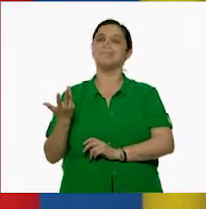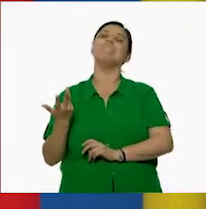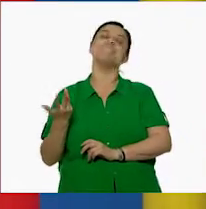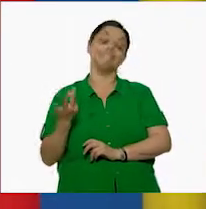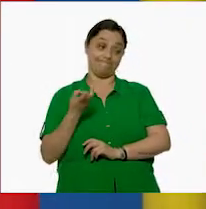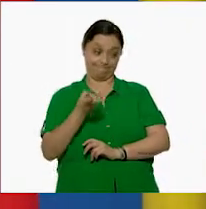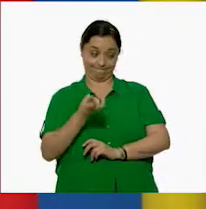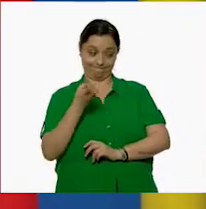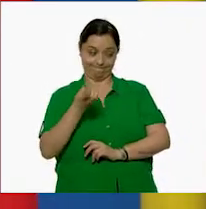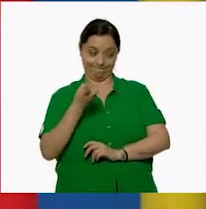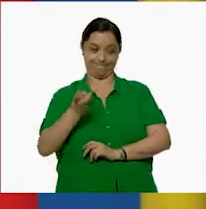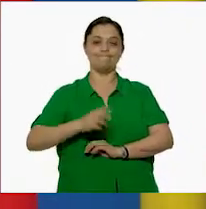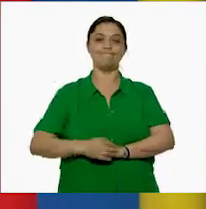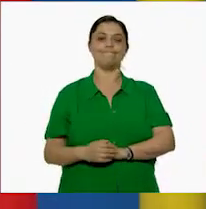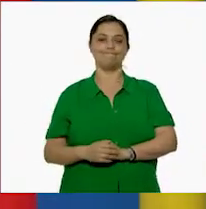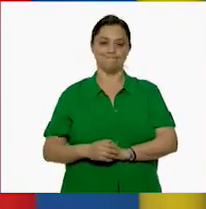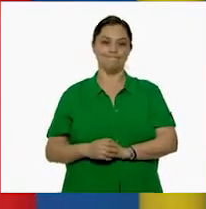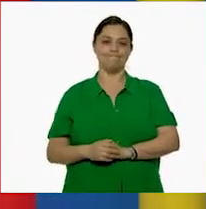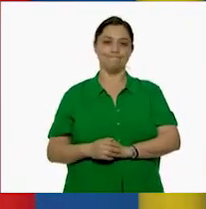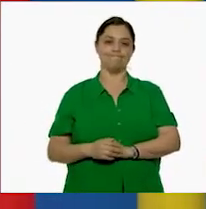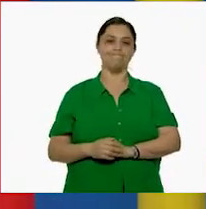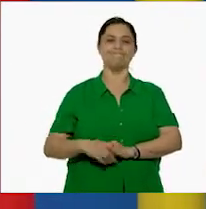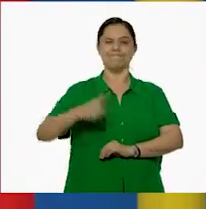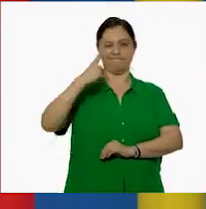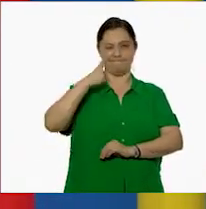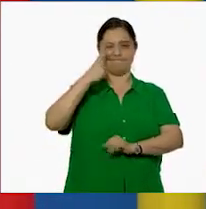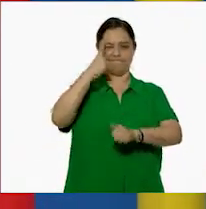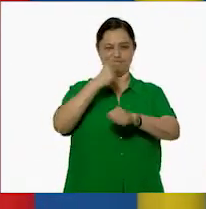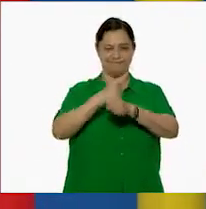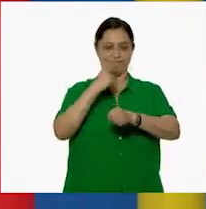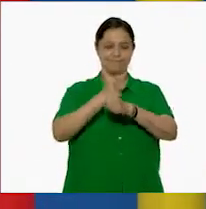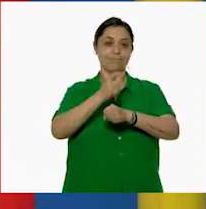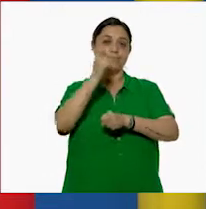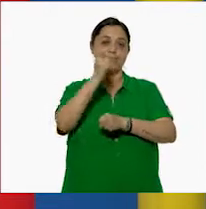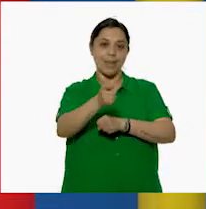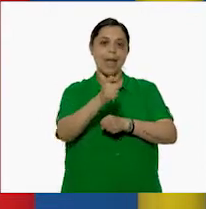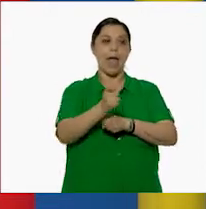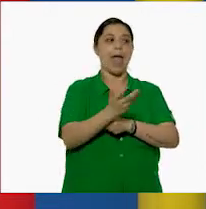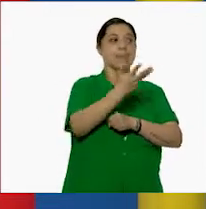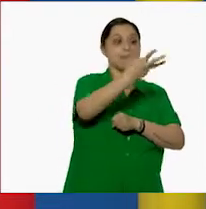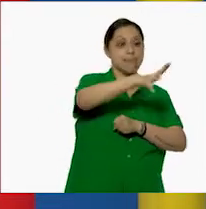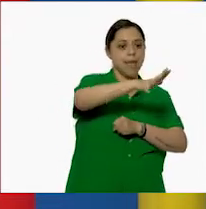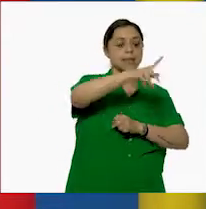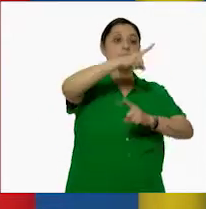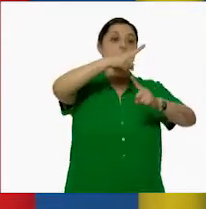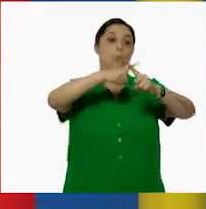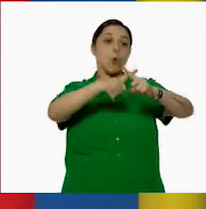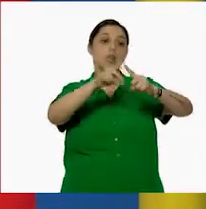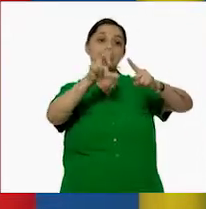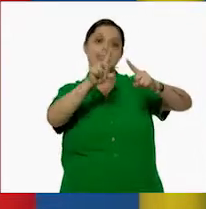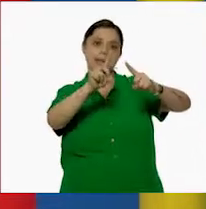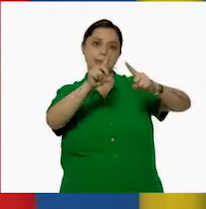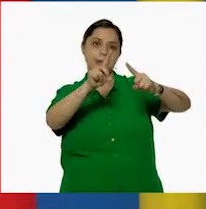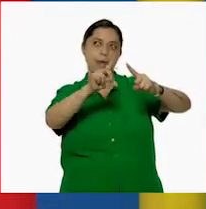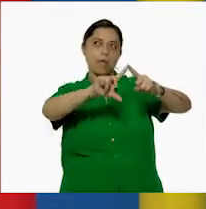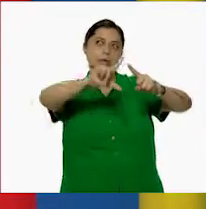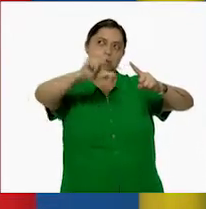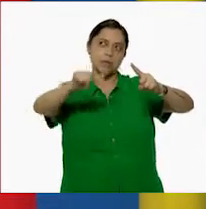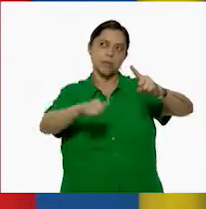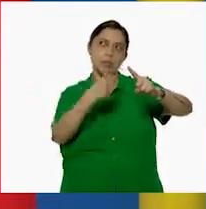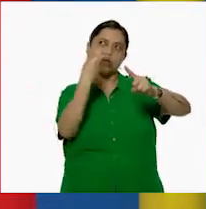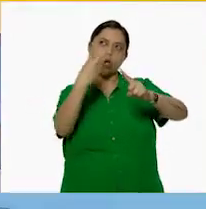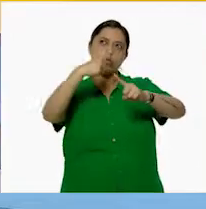Exactamente. Primero tendríamos que descomponer 10, bueno, hacer 10 por 30 y luego 2 por 30, que es la